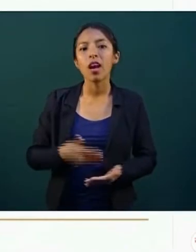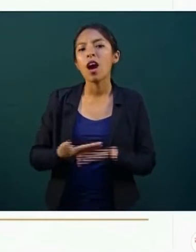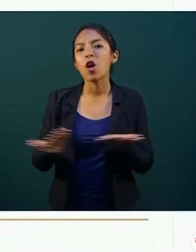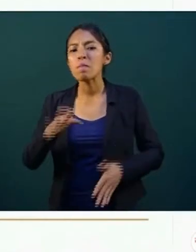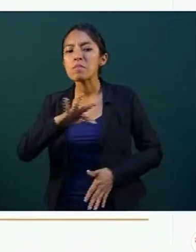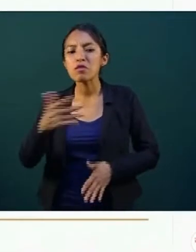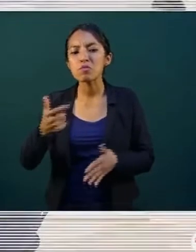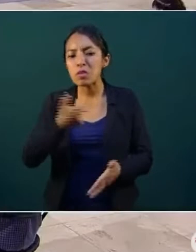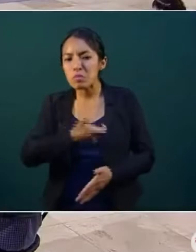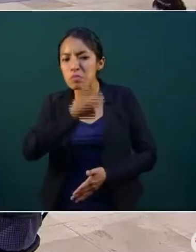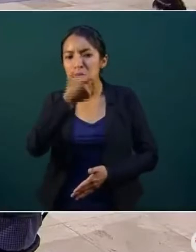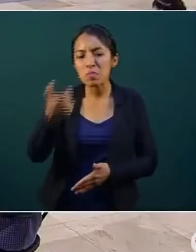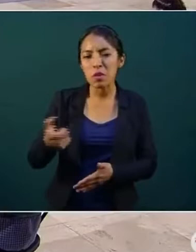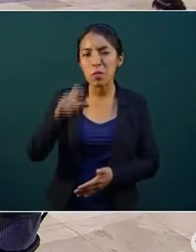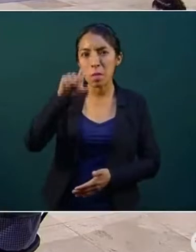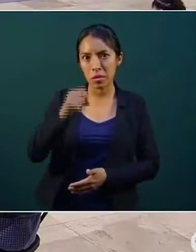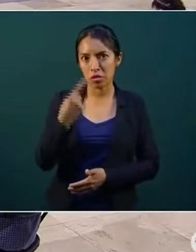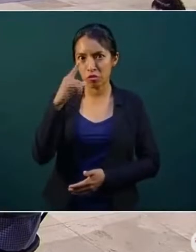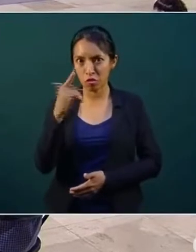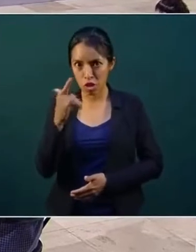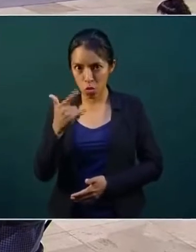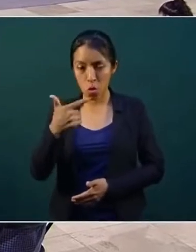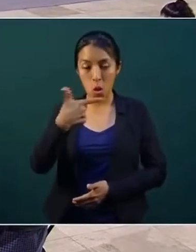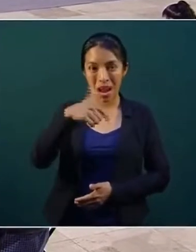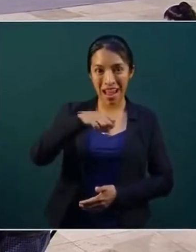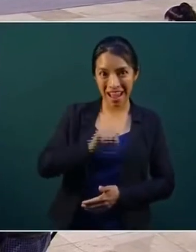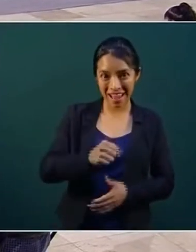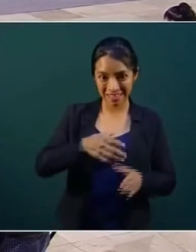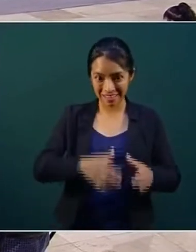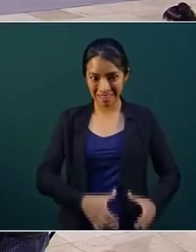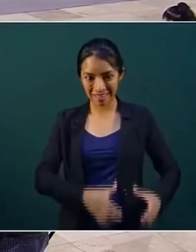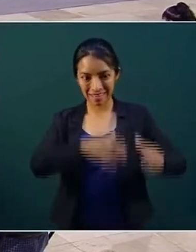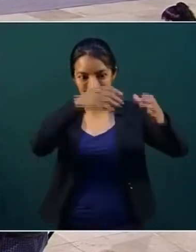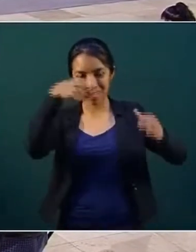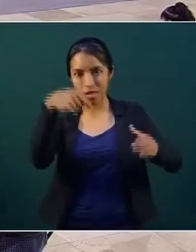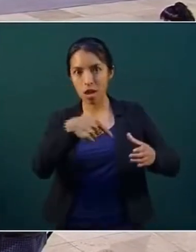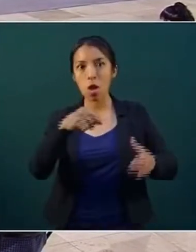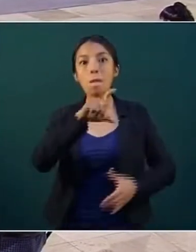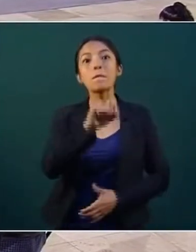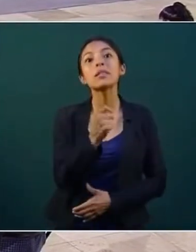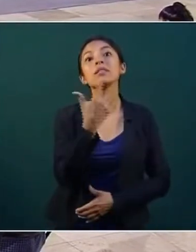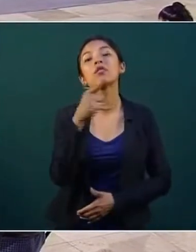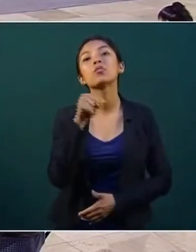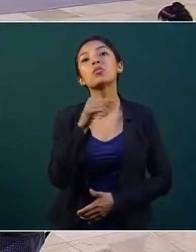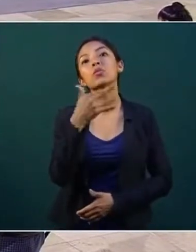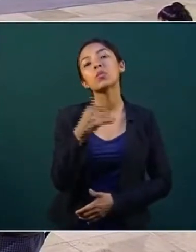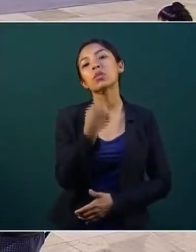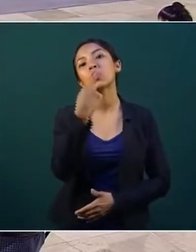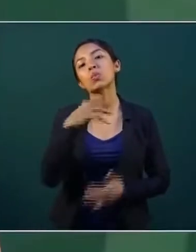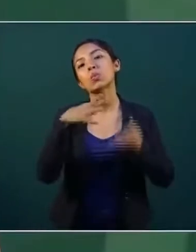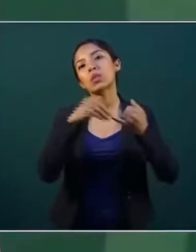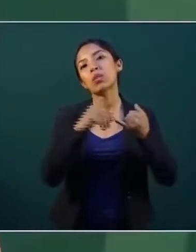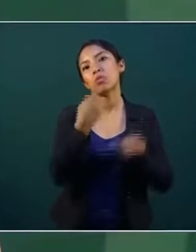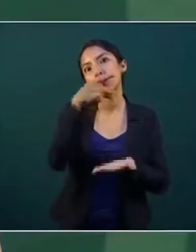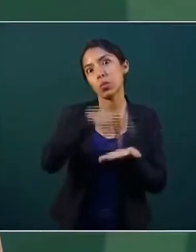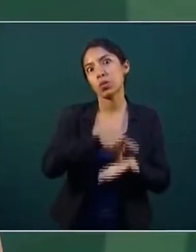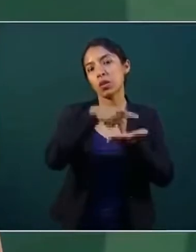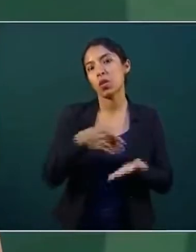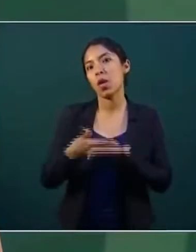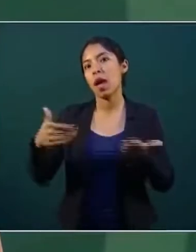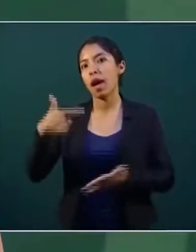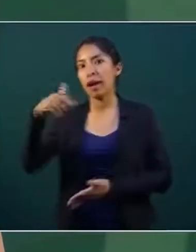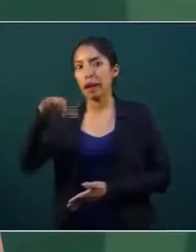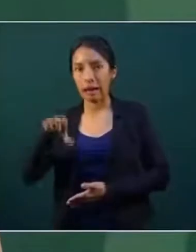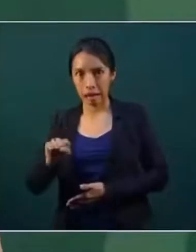promedio diarios, al 21 de julio, el gas en cilindro promedió 25 pesos con 51 centavos por kilo, mientras que el gas